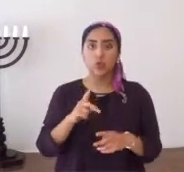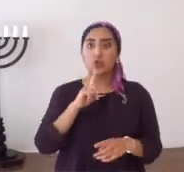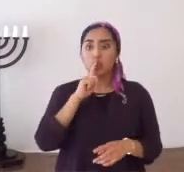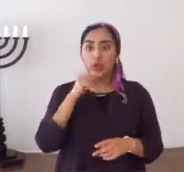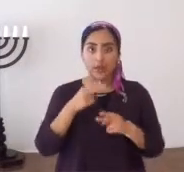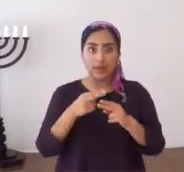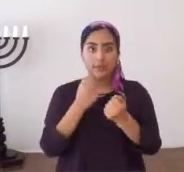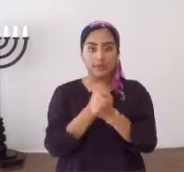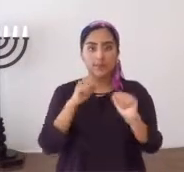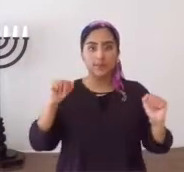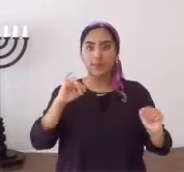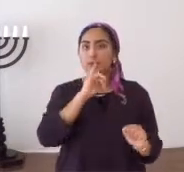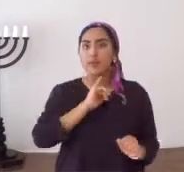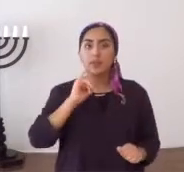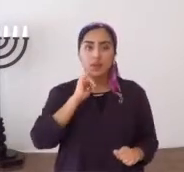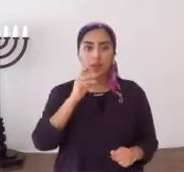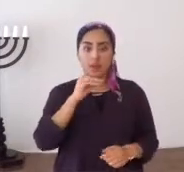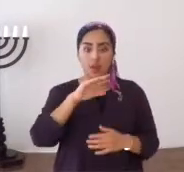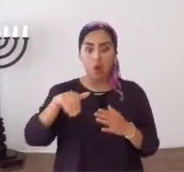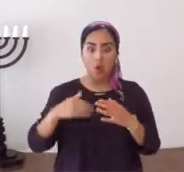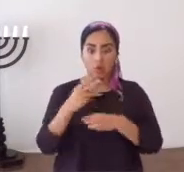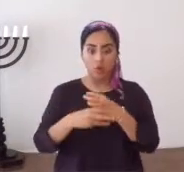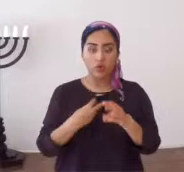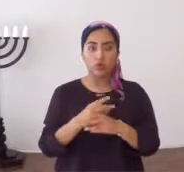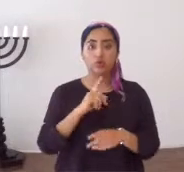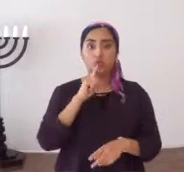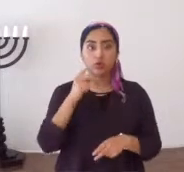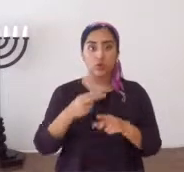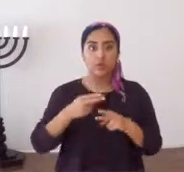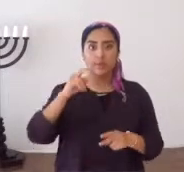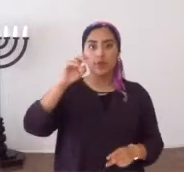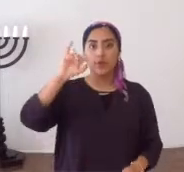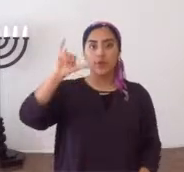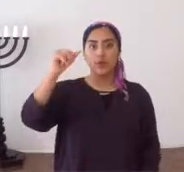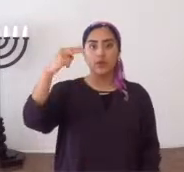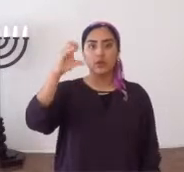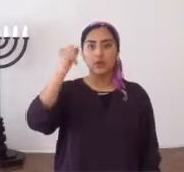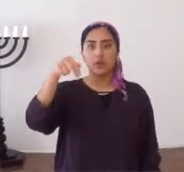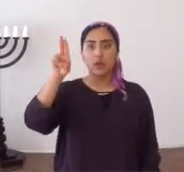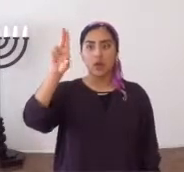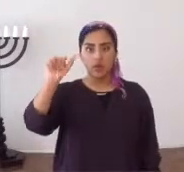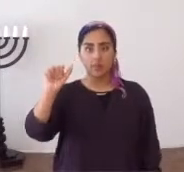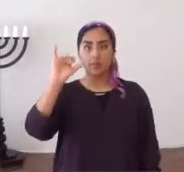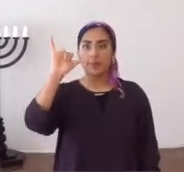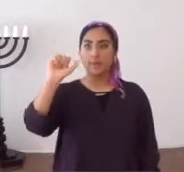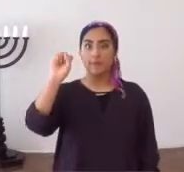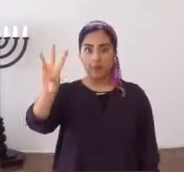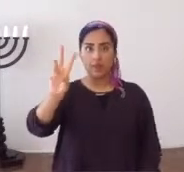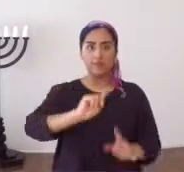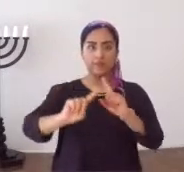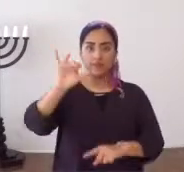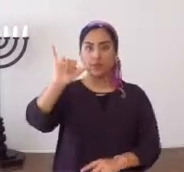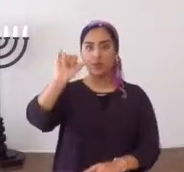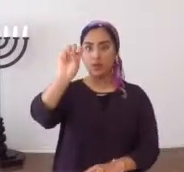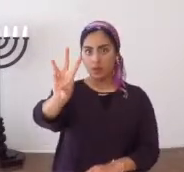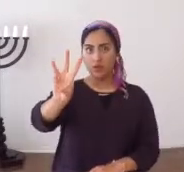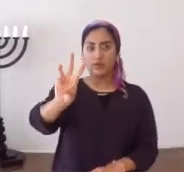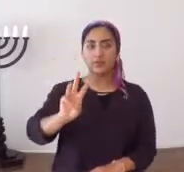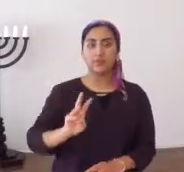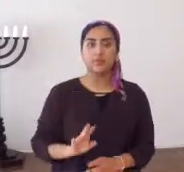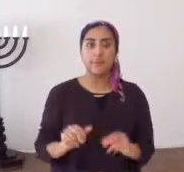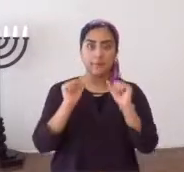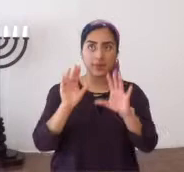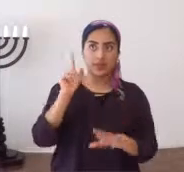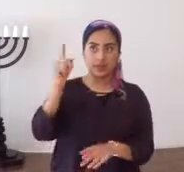verdadero Salvador de Israel y del mundo? Y su nombre es Yahshua. Y nadie lo puede cambiar. Bendito es Él.